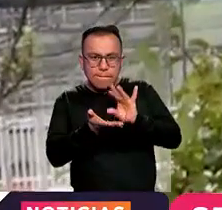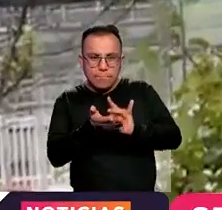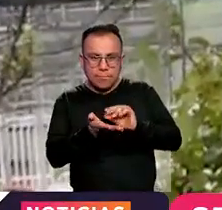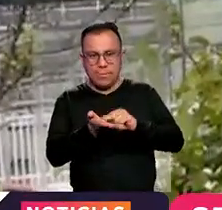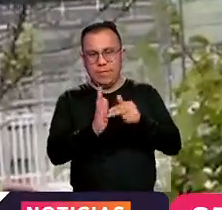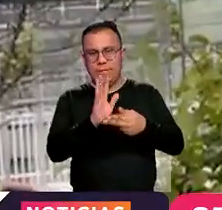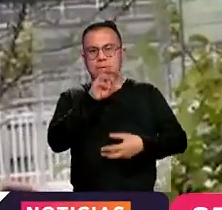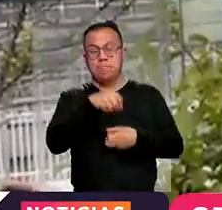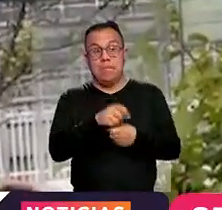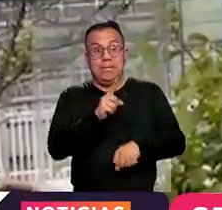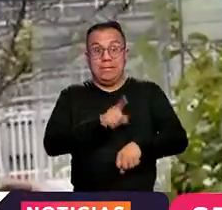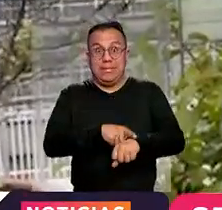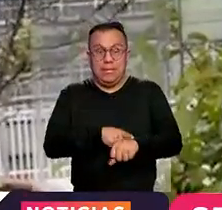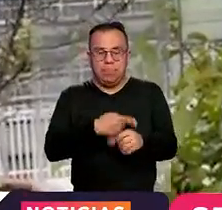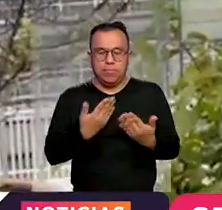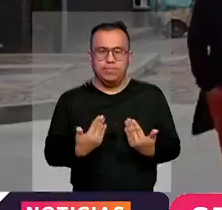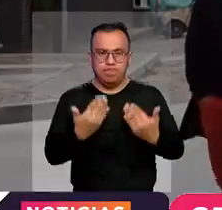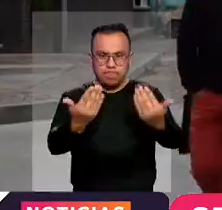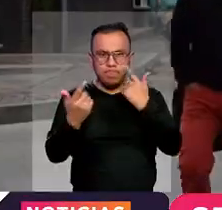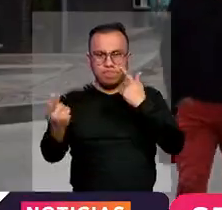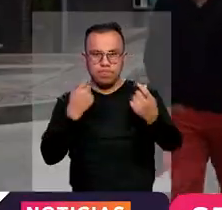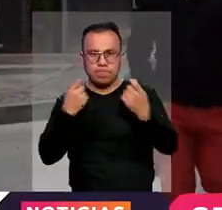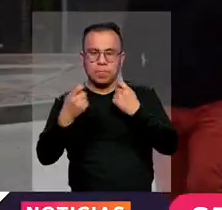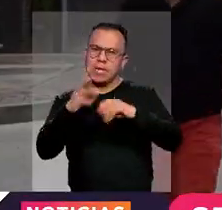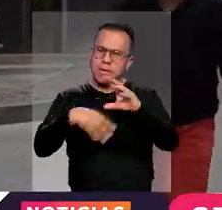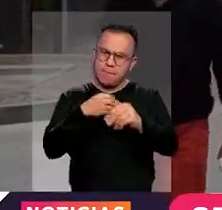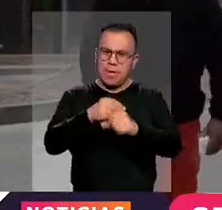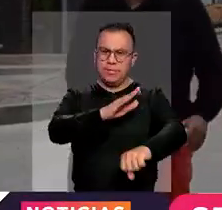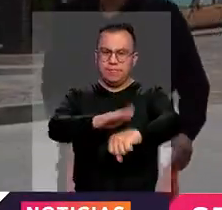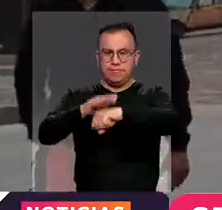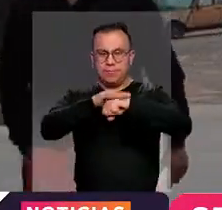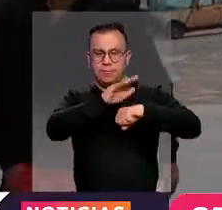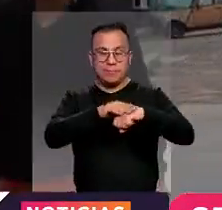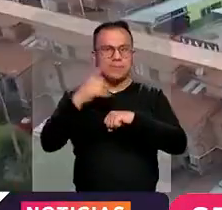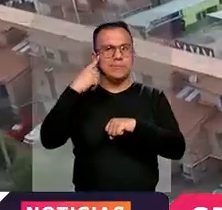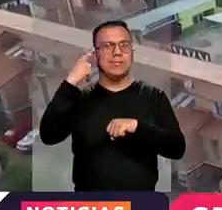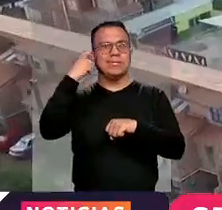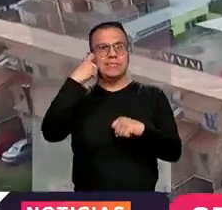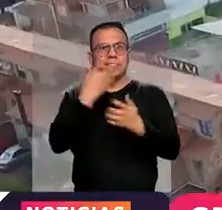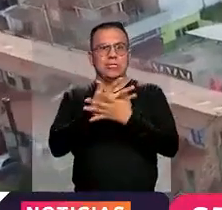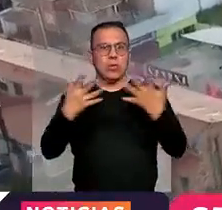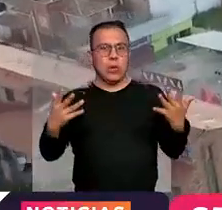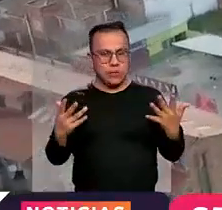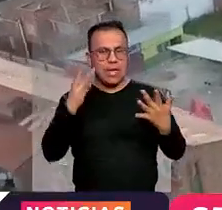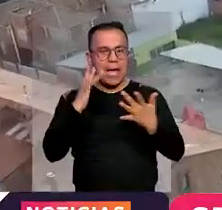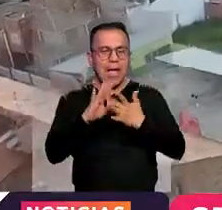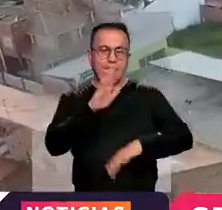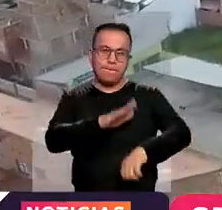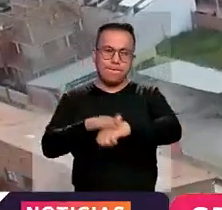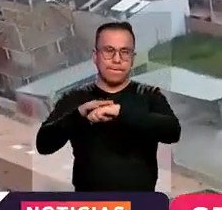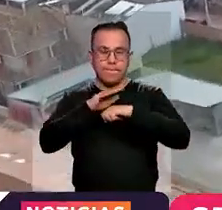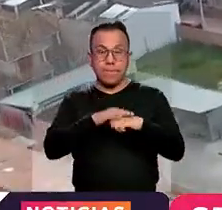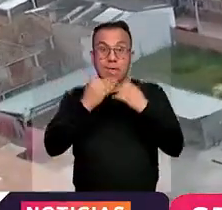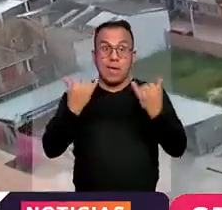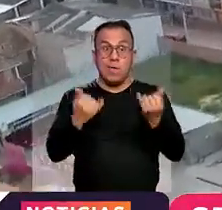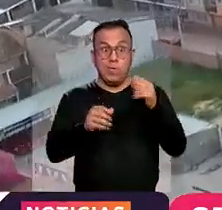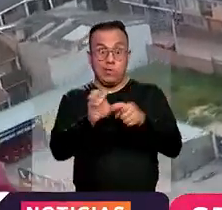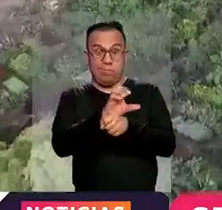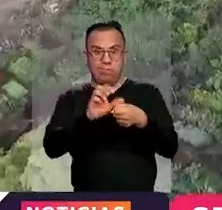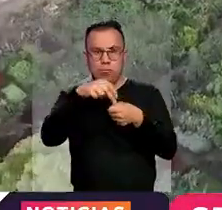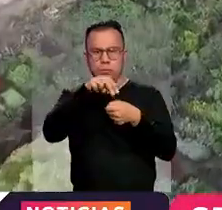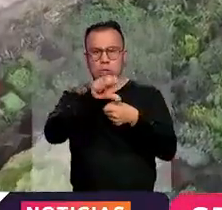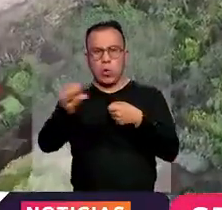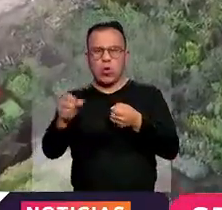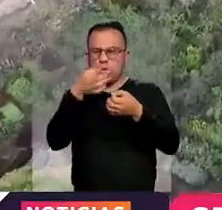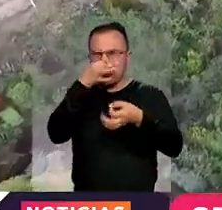importantes al momento de tener que hacer una maniobra. Además, se recomienda evitar maniobras arriesgadas en la vía. El IDIGER pide a la ciudadanía evitar